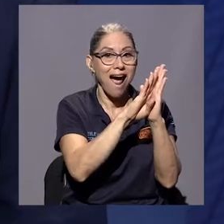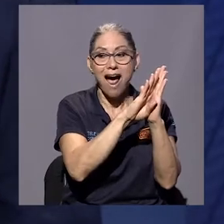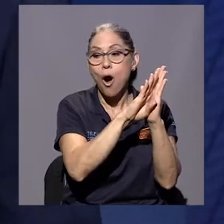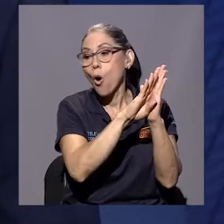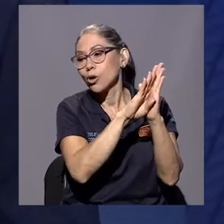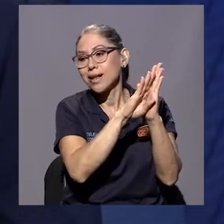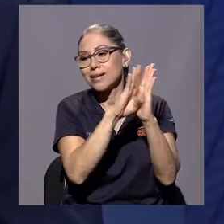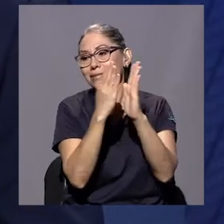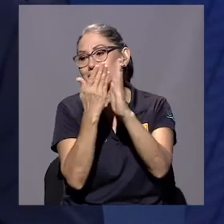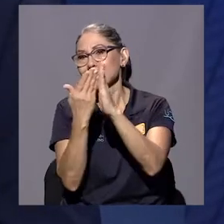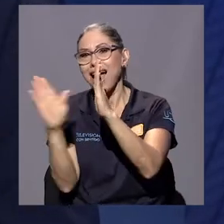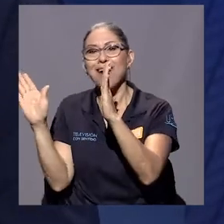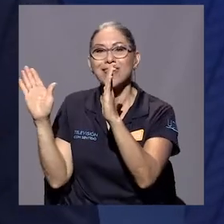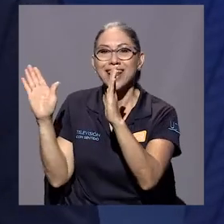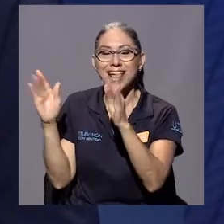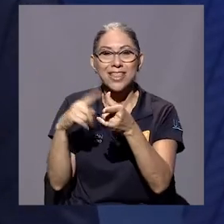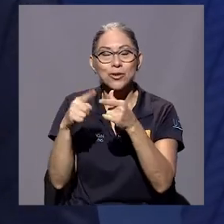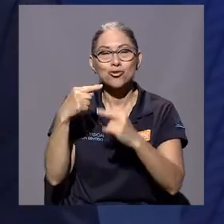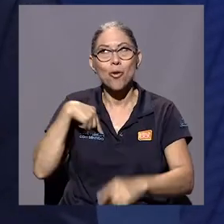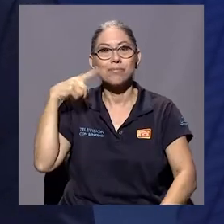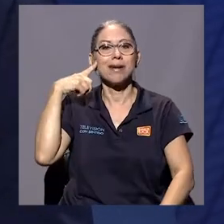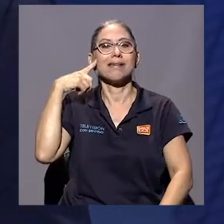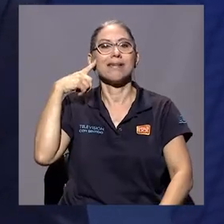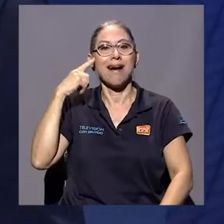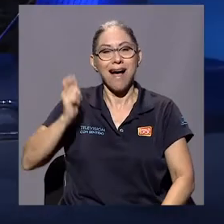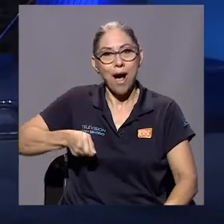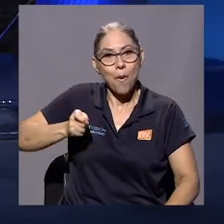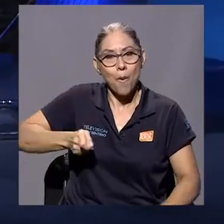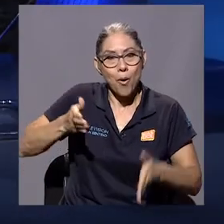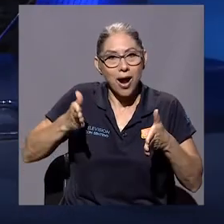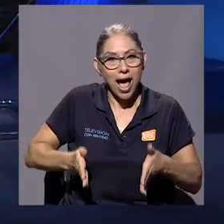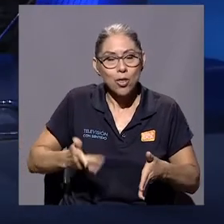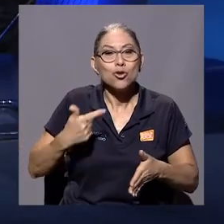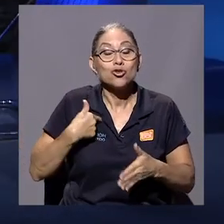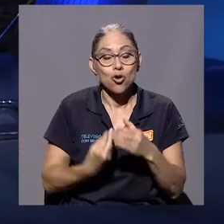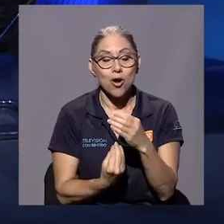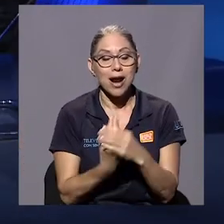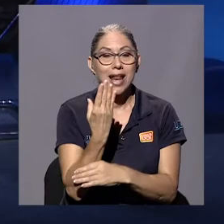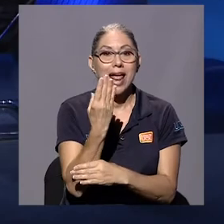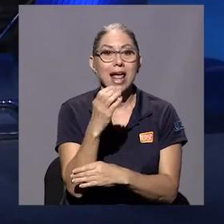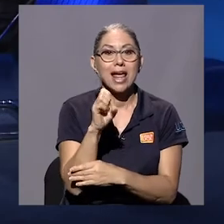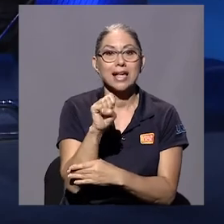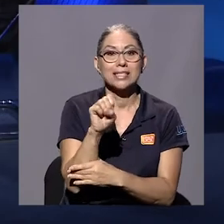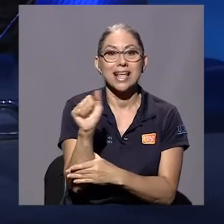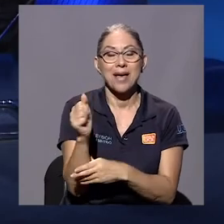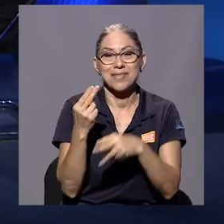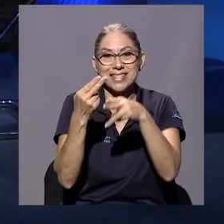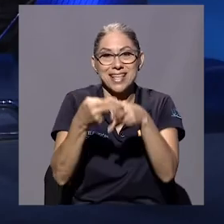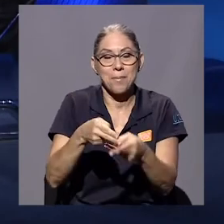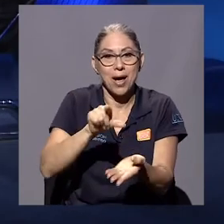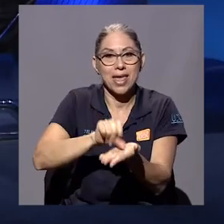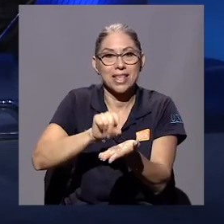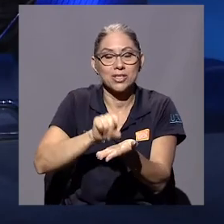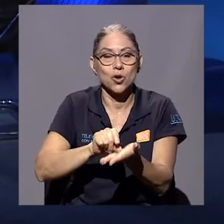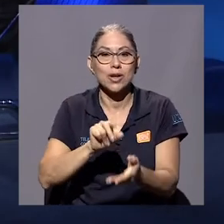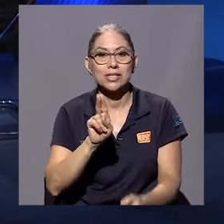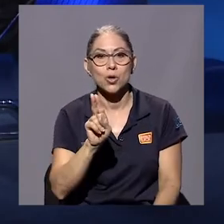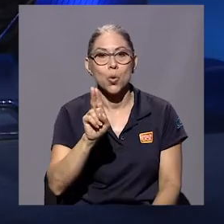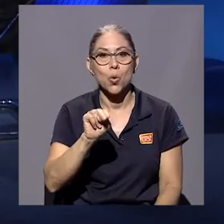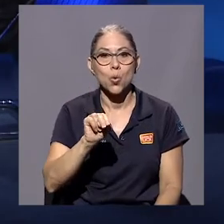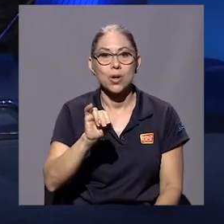como abogado que soy, yo creé una sociedad anónima, se llama Ediciones Unicornio, y